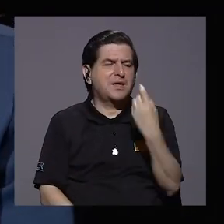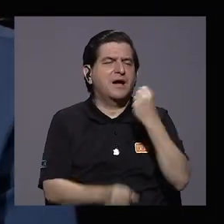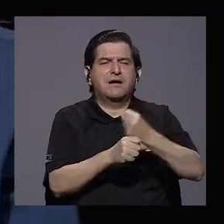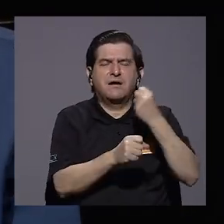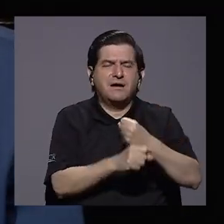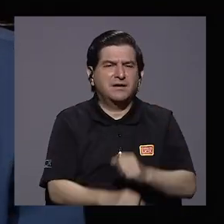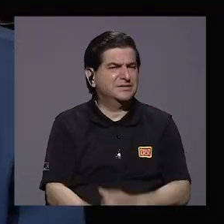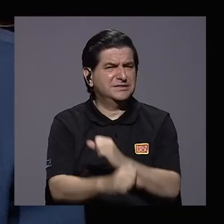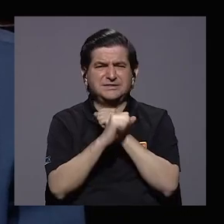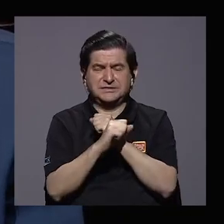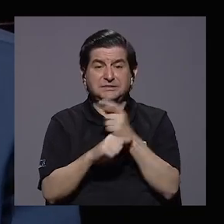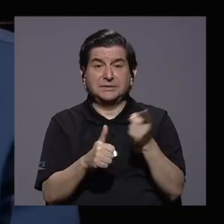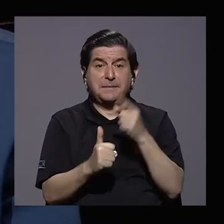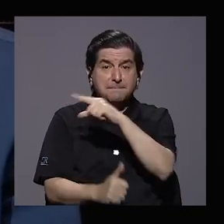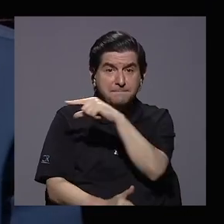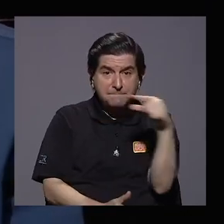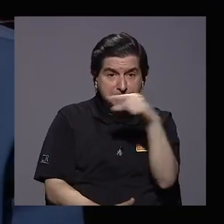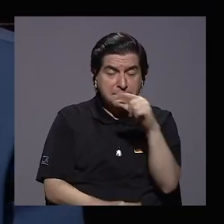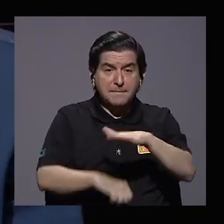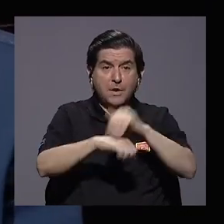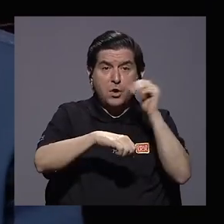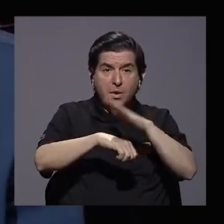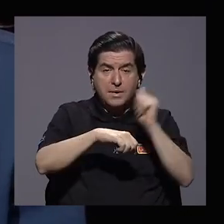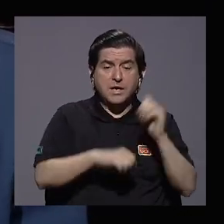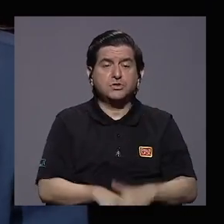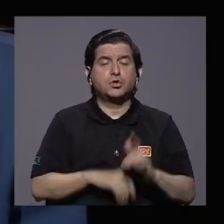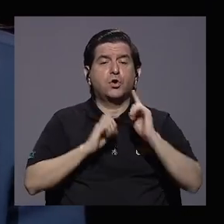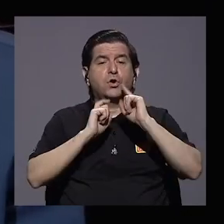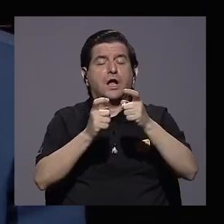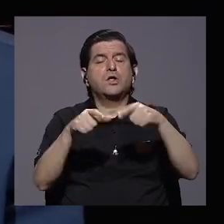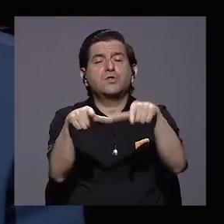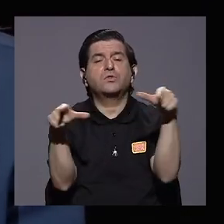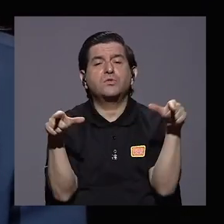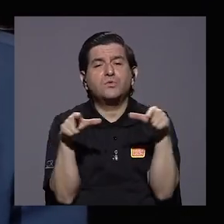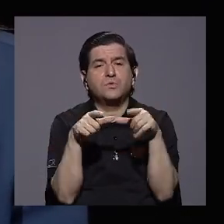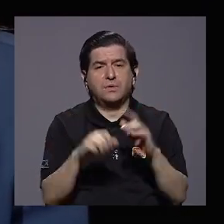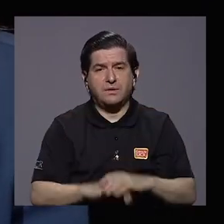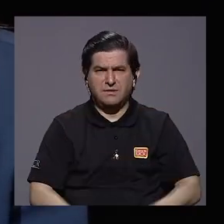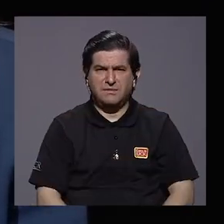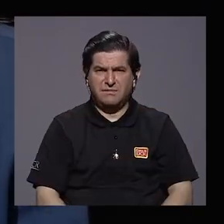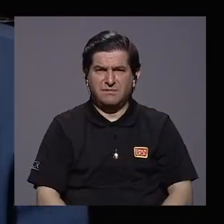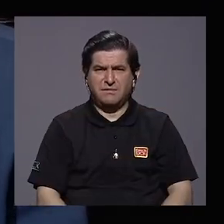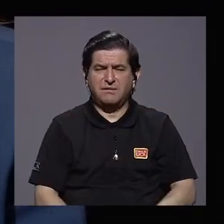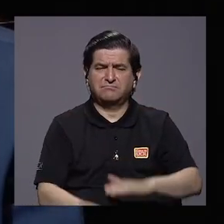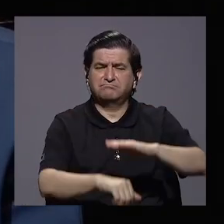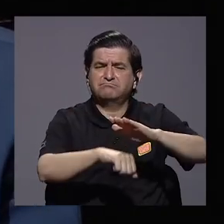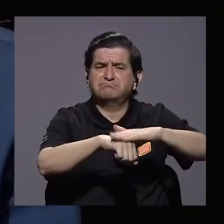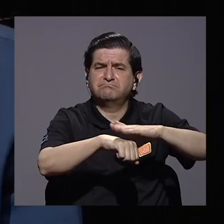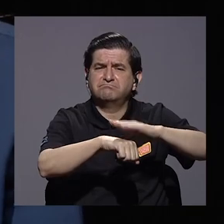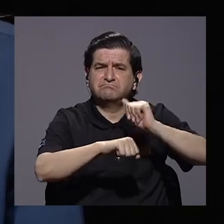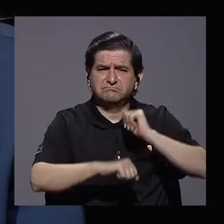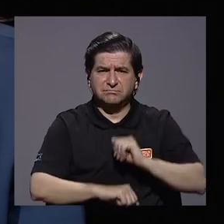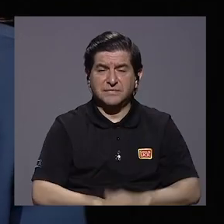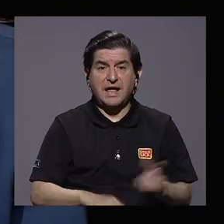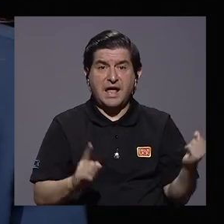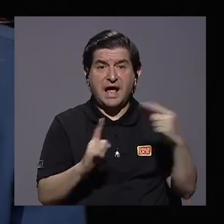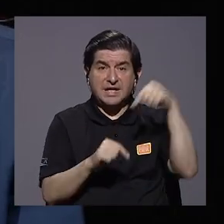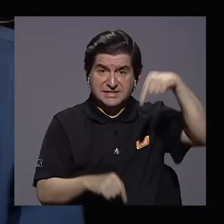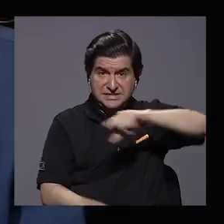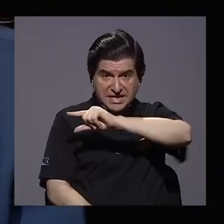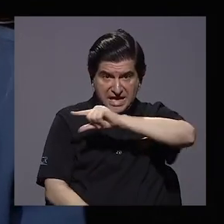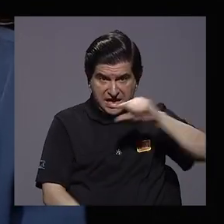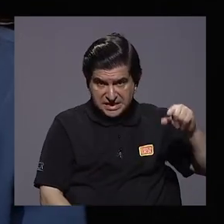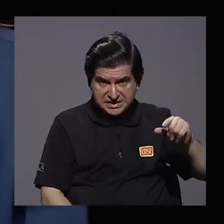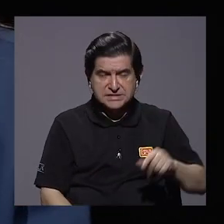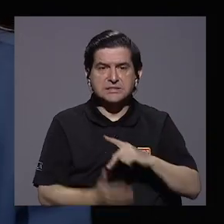Y si usted ve las primeras semanas, las convocatorias eran donaciones de terreno, eran autorizaciones. Hasta esta